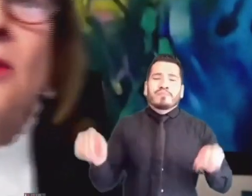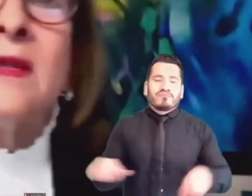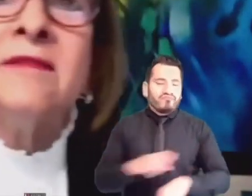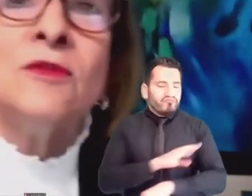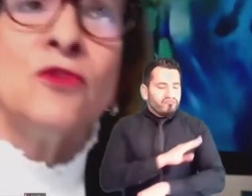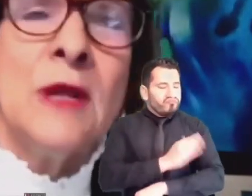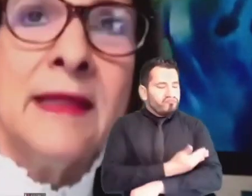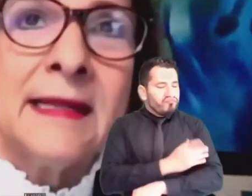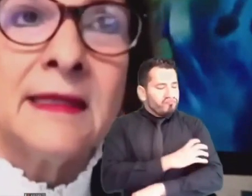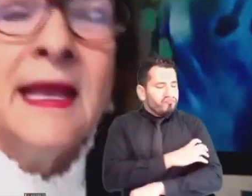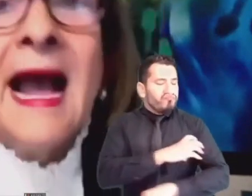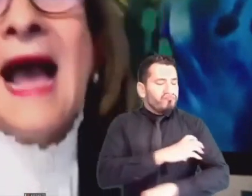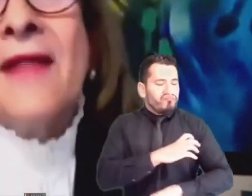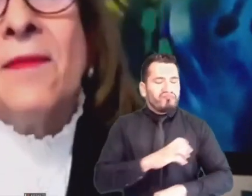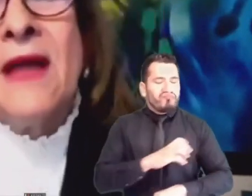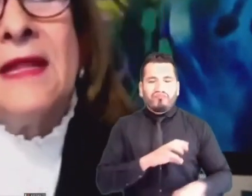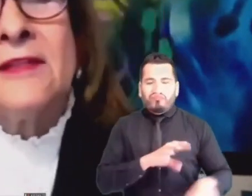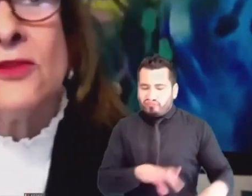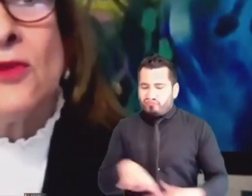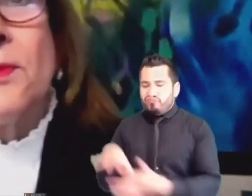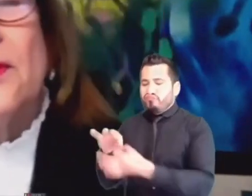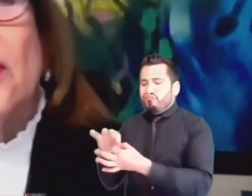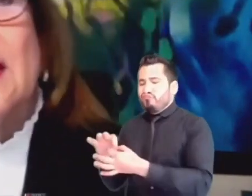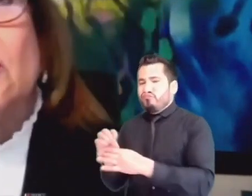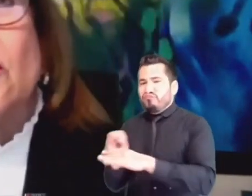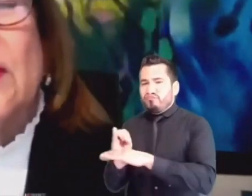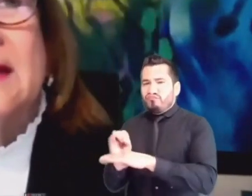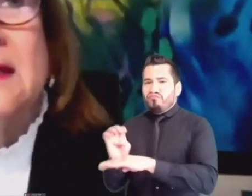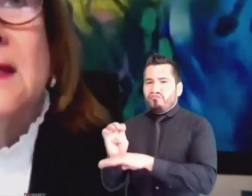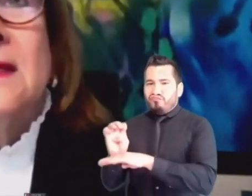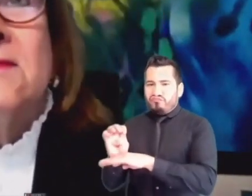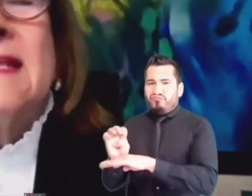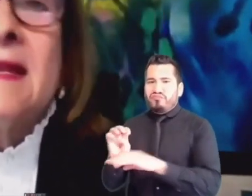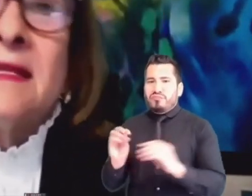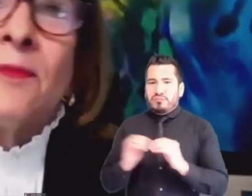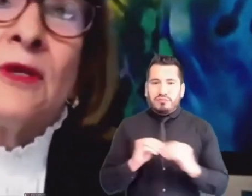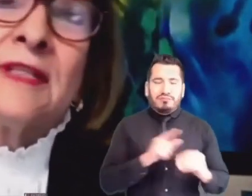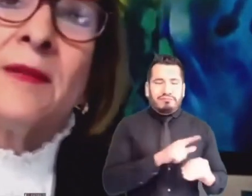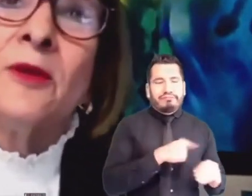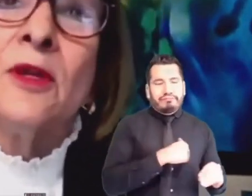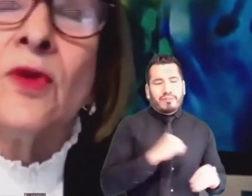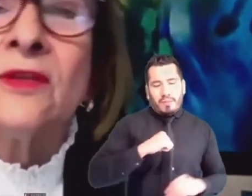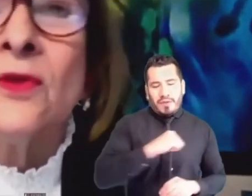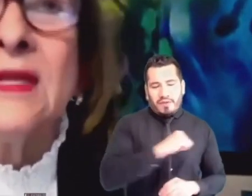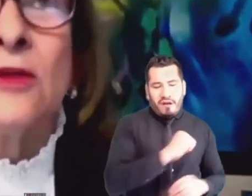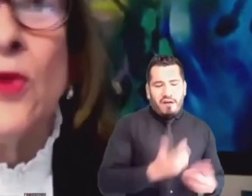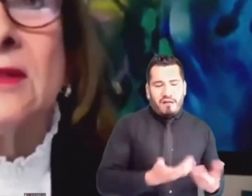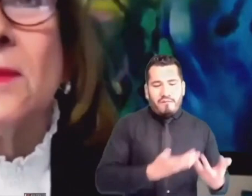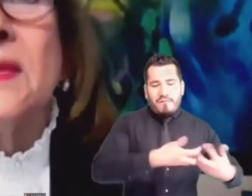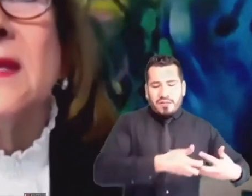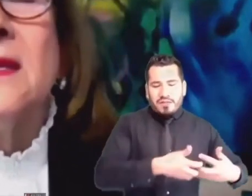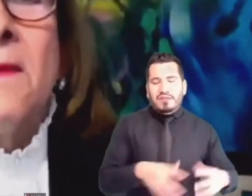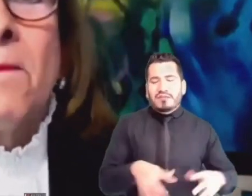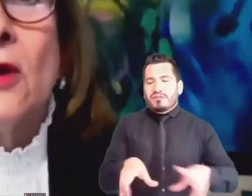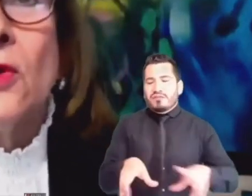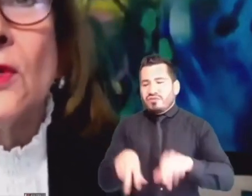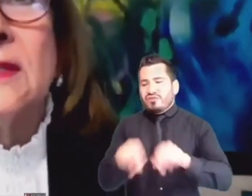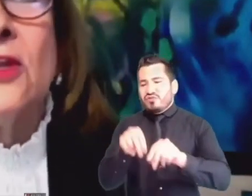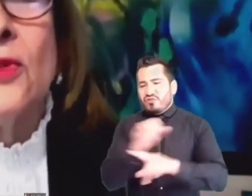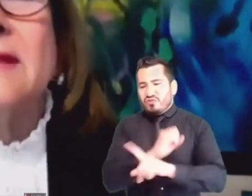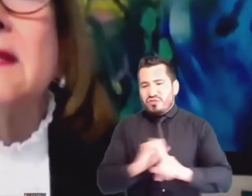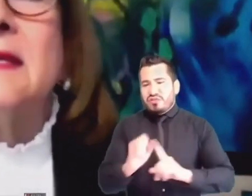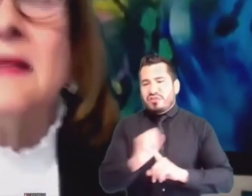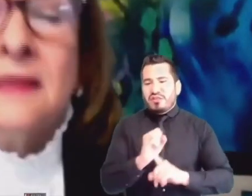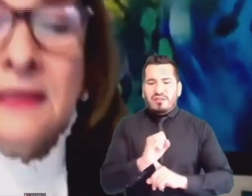dentro de la institucionalidad, además del sector cuidado y de la sociedad, tienen que ponerse la mano en el corazón y actuar también bajo los